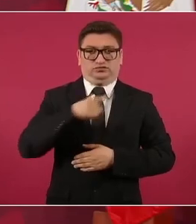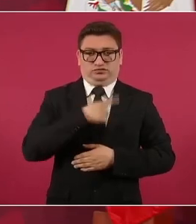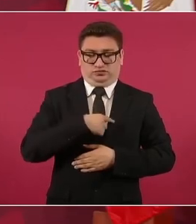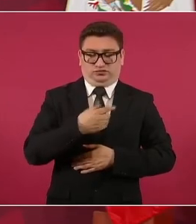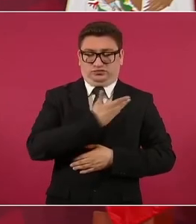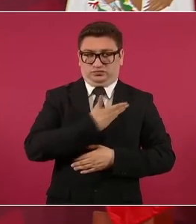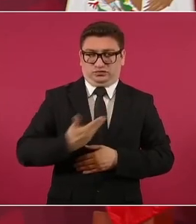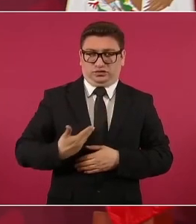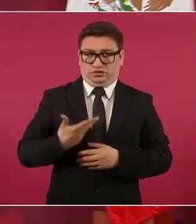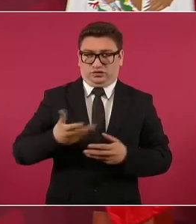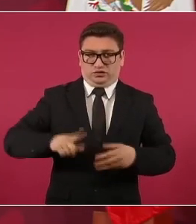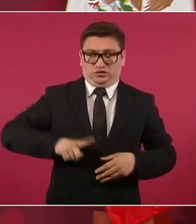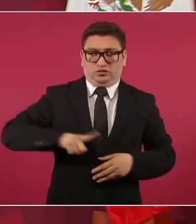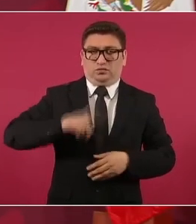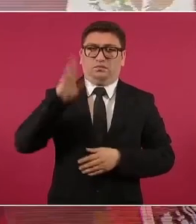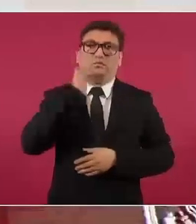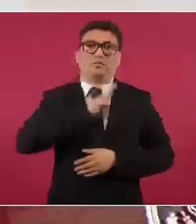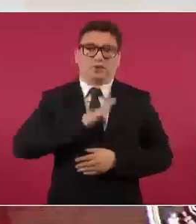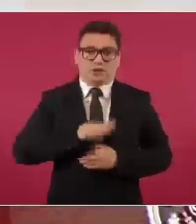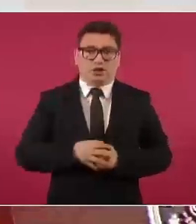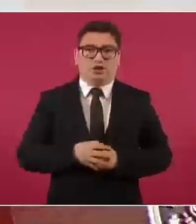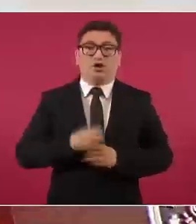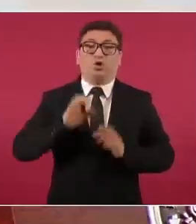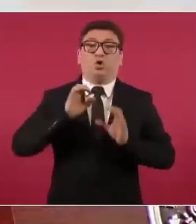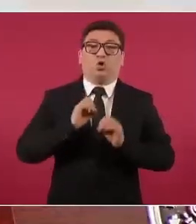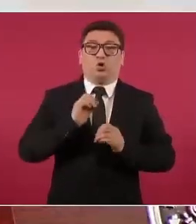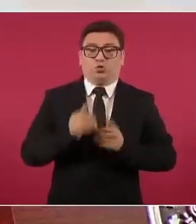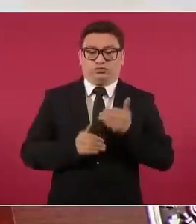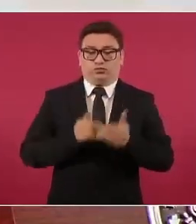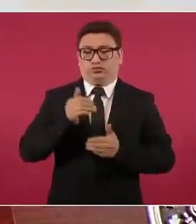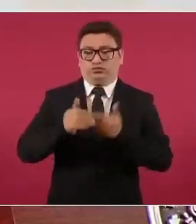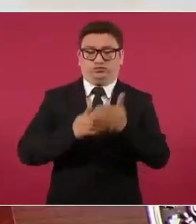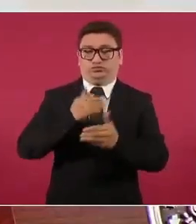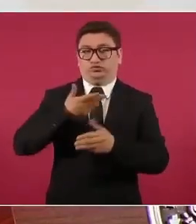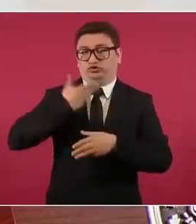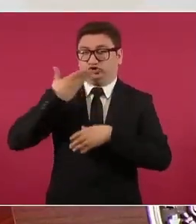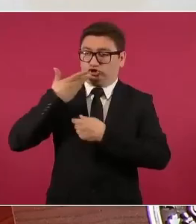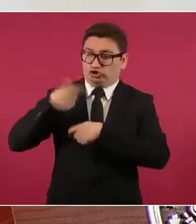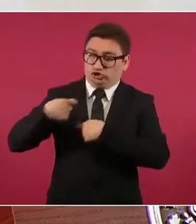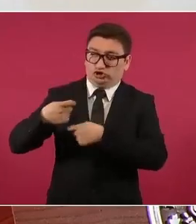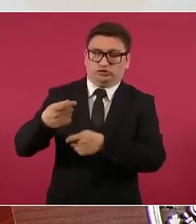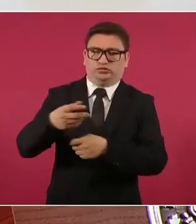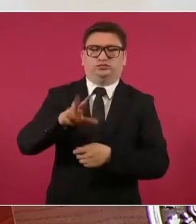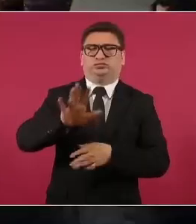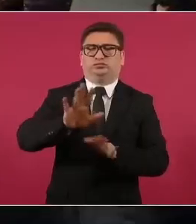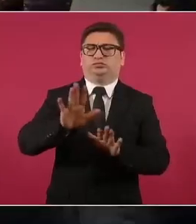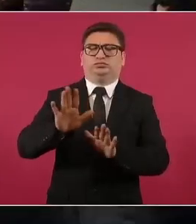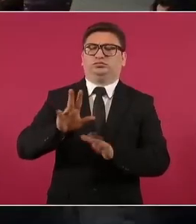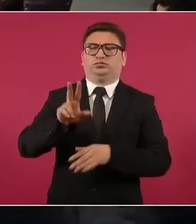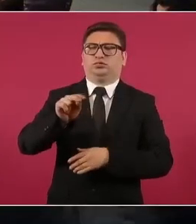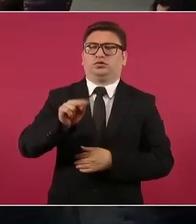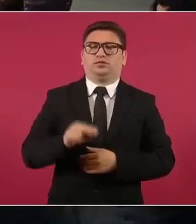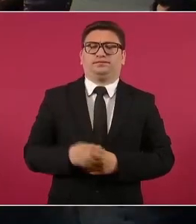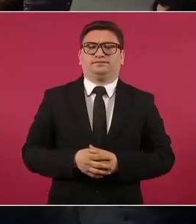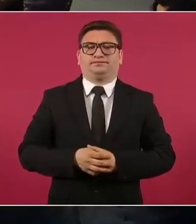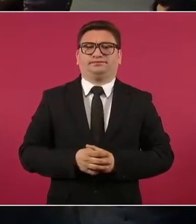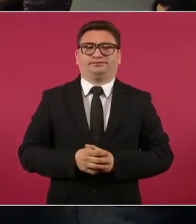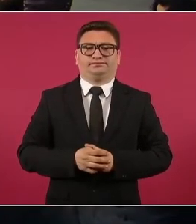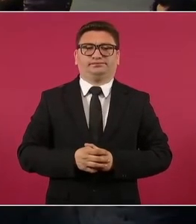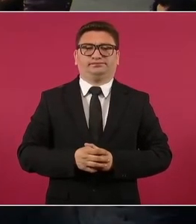o está avanzando el conservadurismo. No, no,